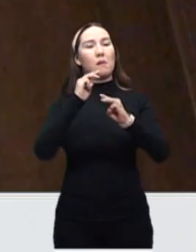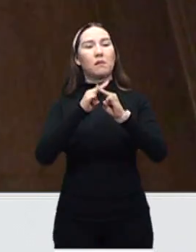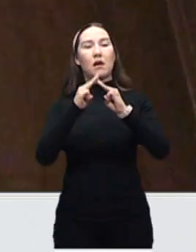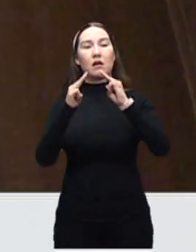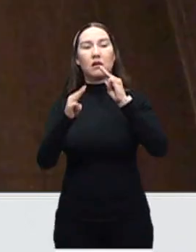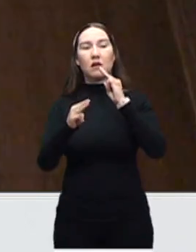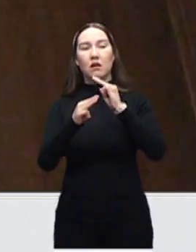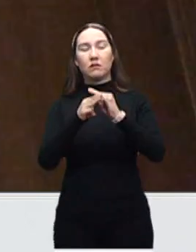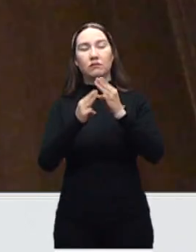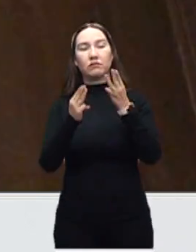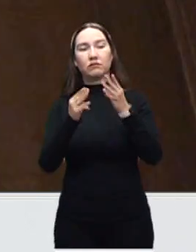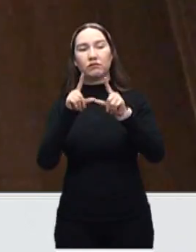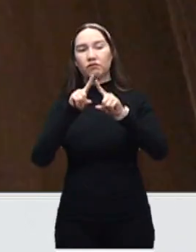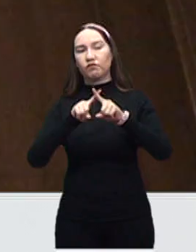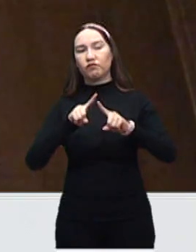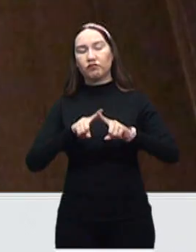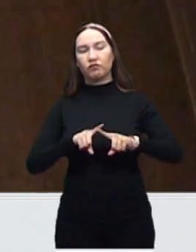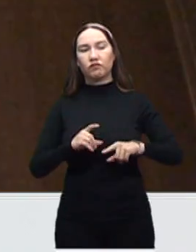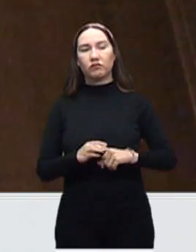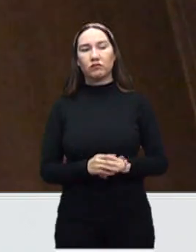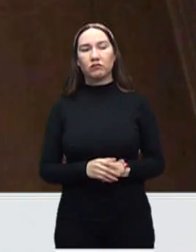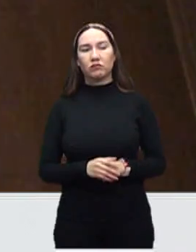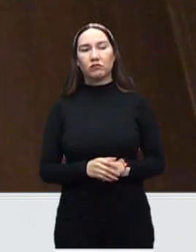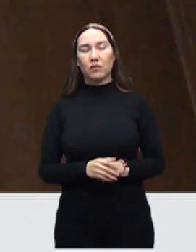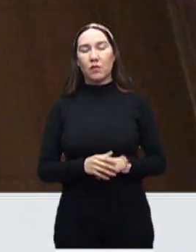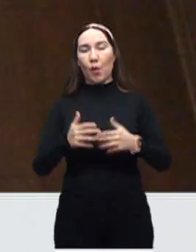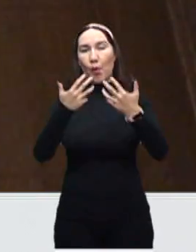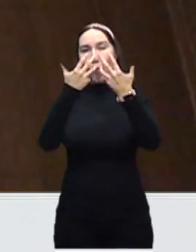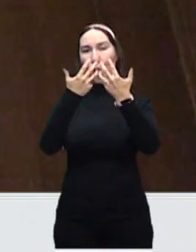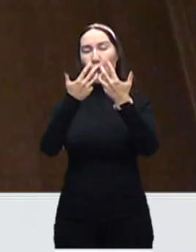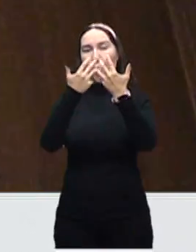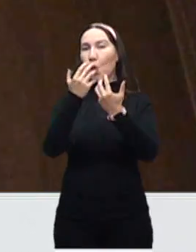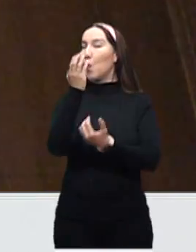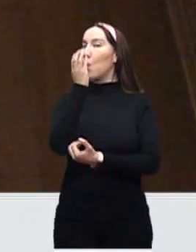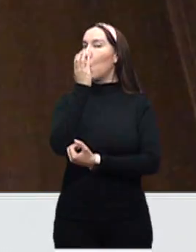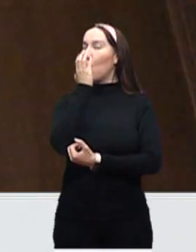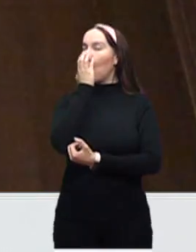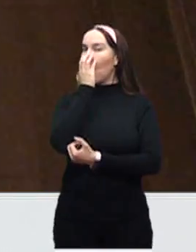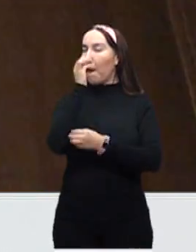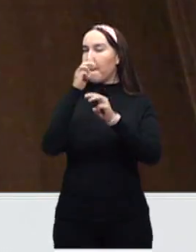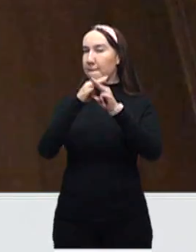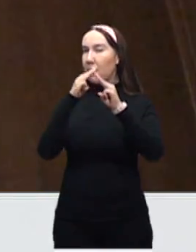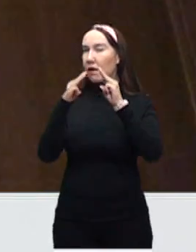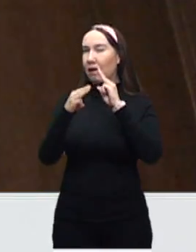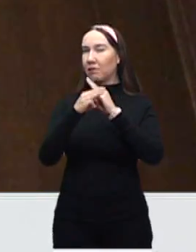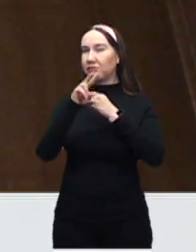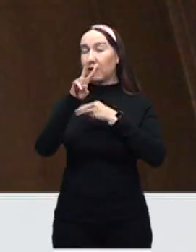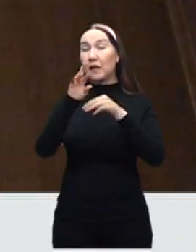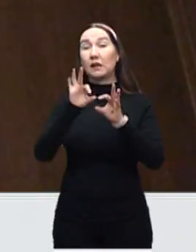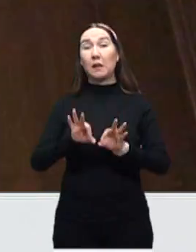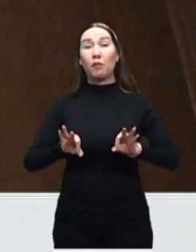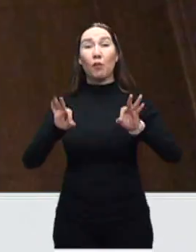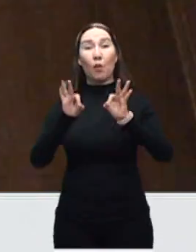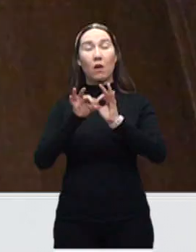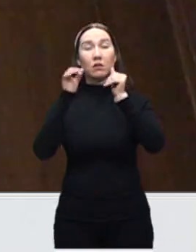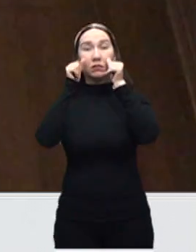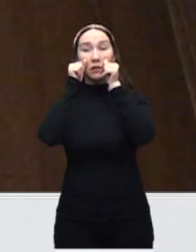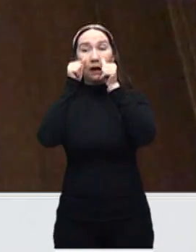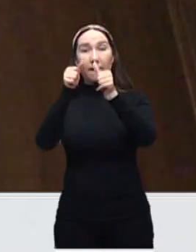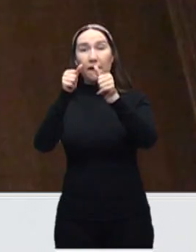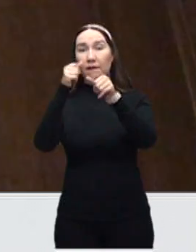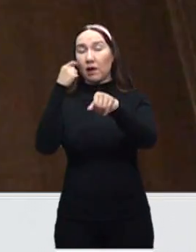movilizado ventiladores, por ejemplo, que son insumos, son equipo crítico para la atención de los pacientes.